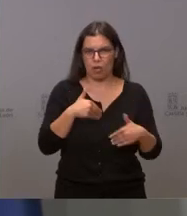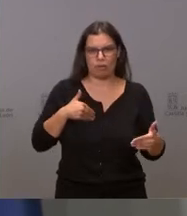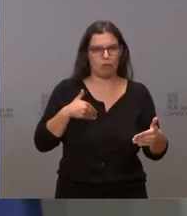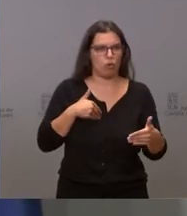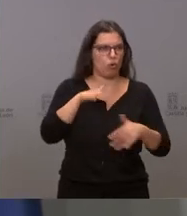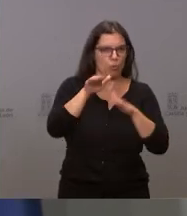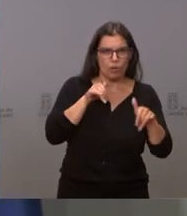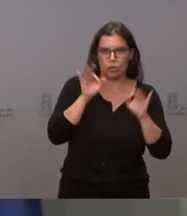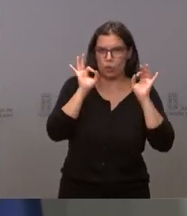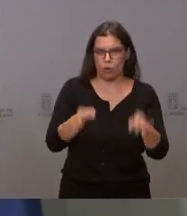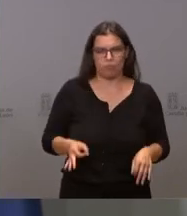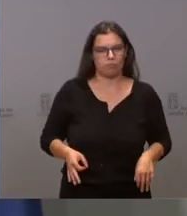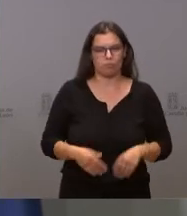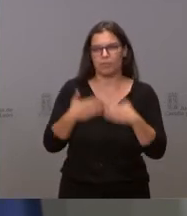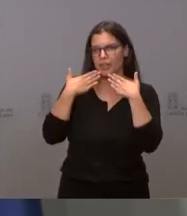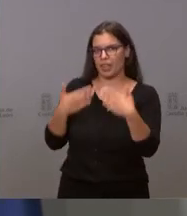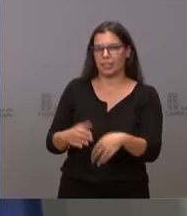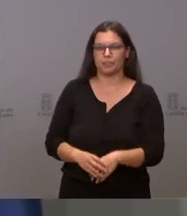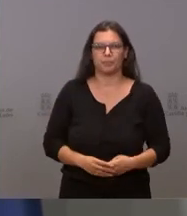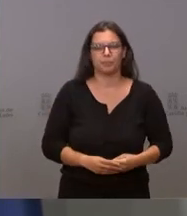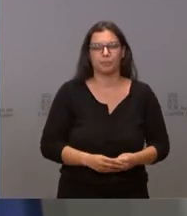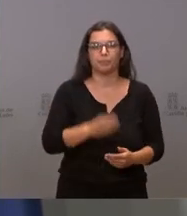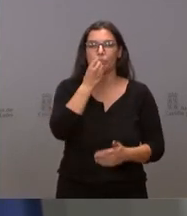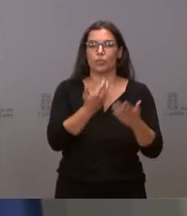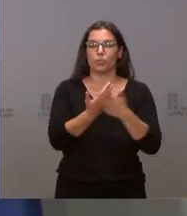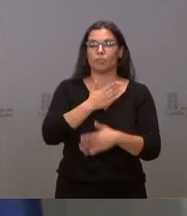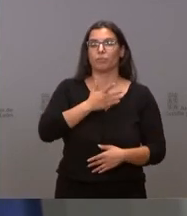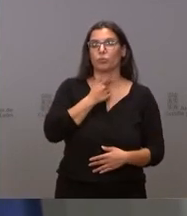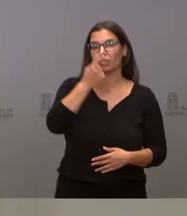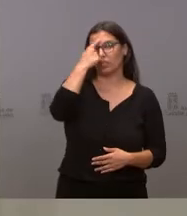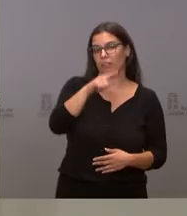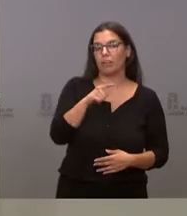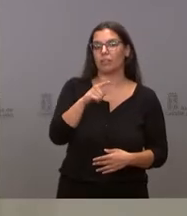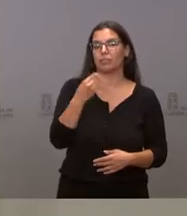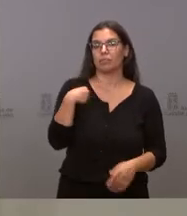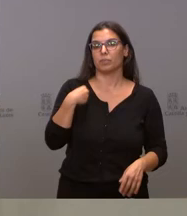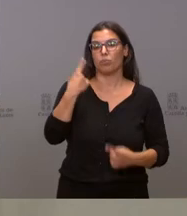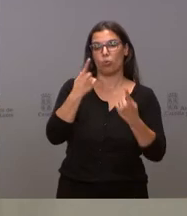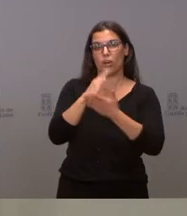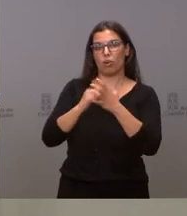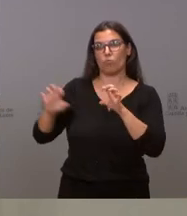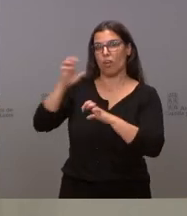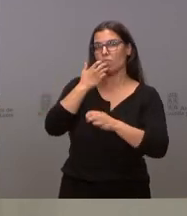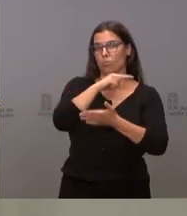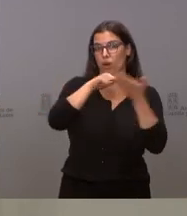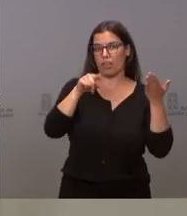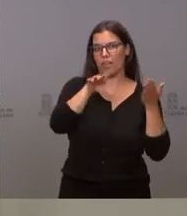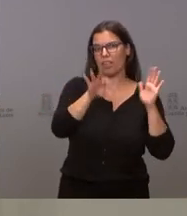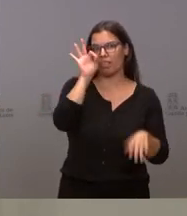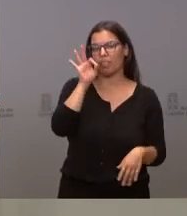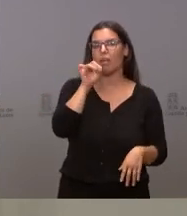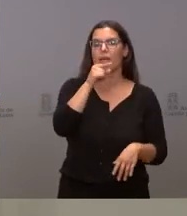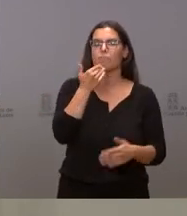de convocar en este momento. Vale, gracias. Sí, buenos días. Me gustaría saber qué opina de alguna medida que ha tomado alguna comunidad, como Galicia, de